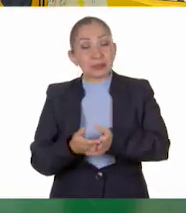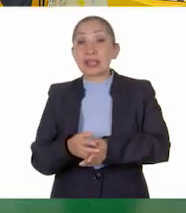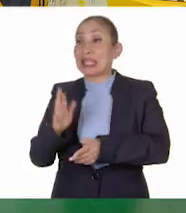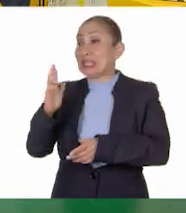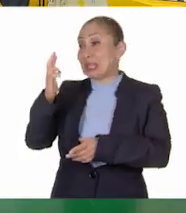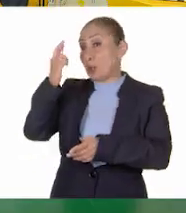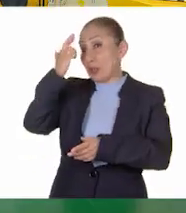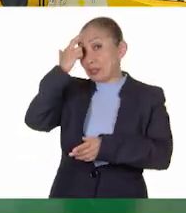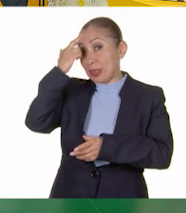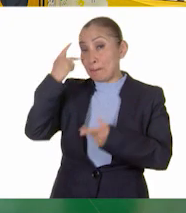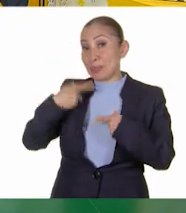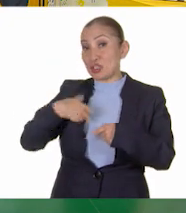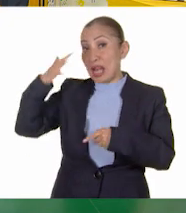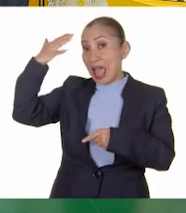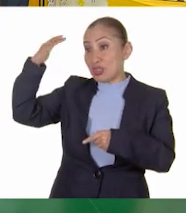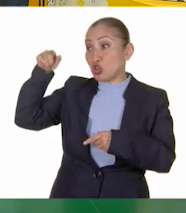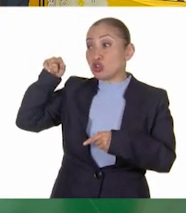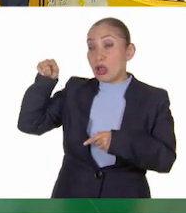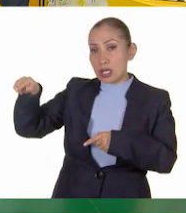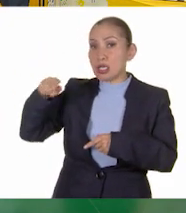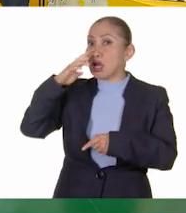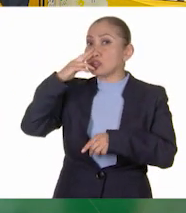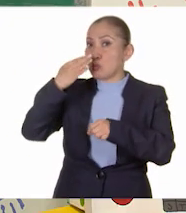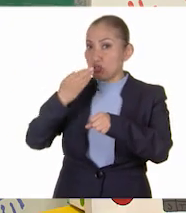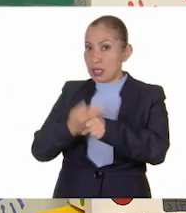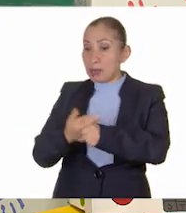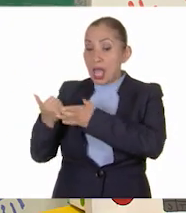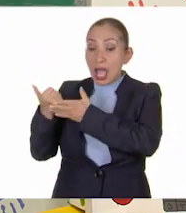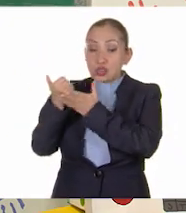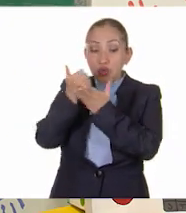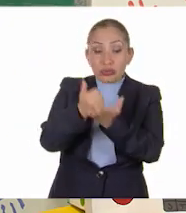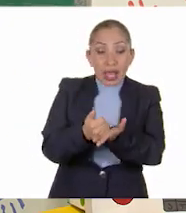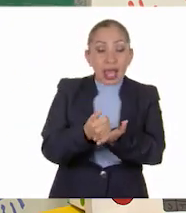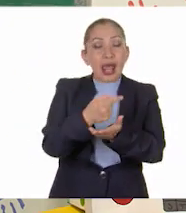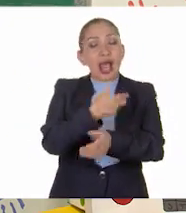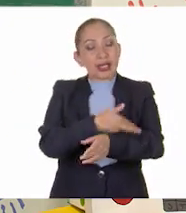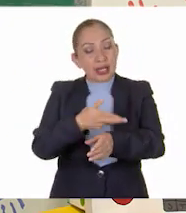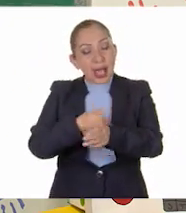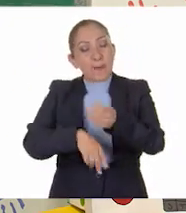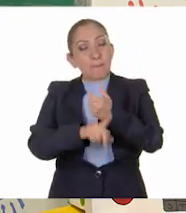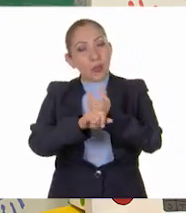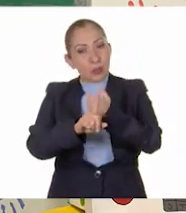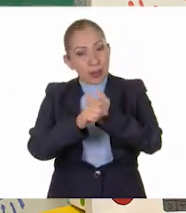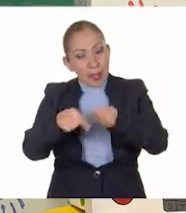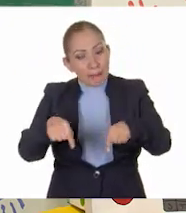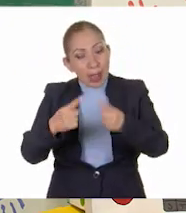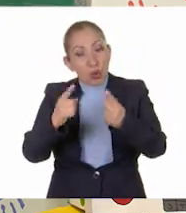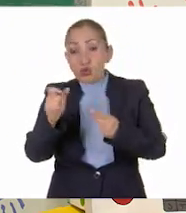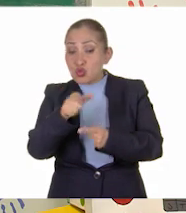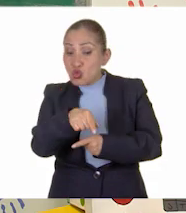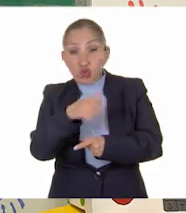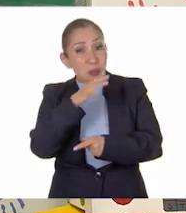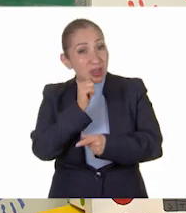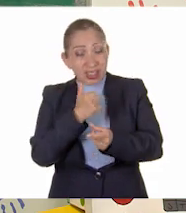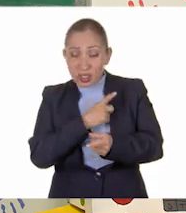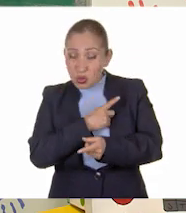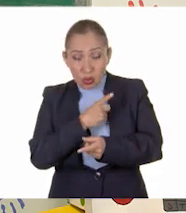recuerden que las personas adultas tenemos la responsabilidad de ayudar a resolver los conflictos cuando no puedas solo o sola.